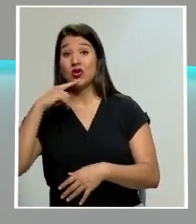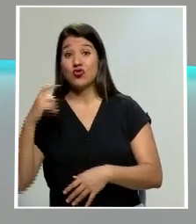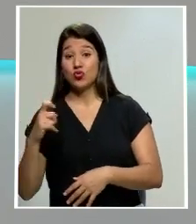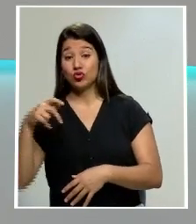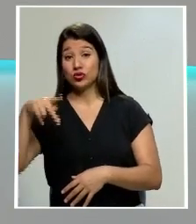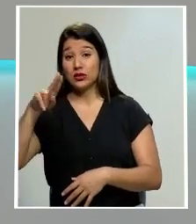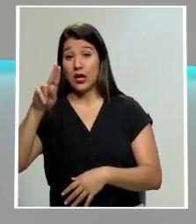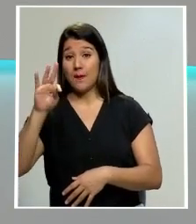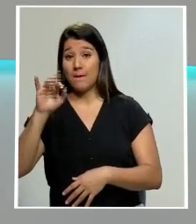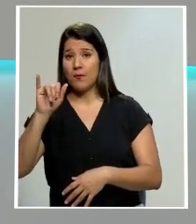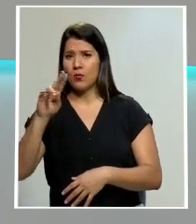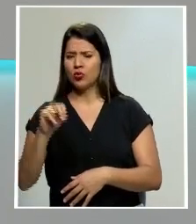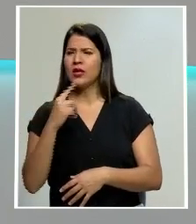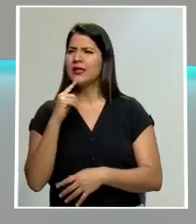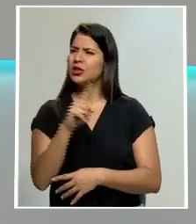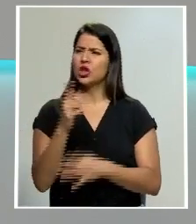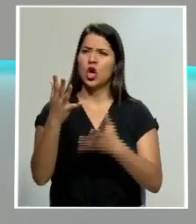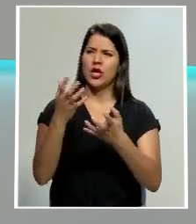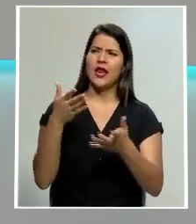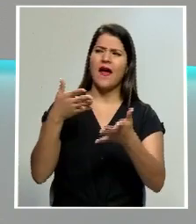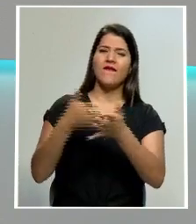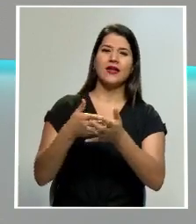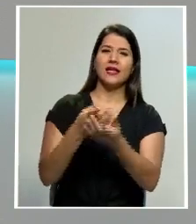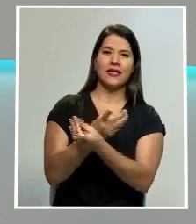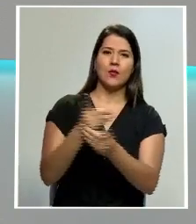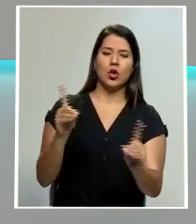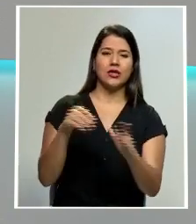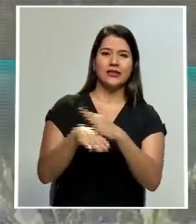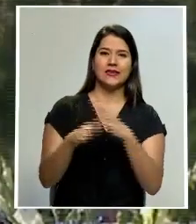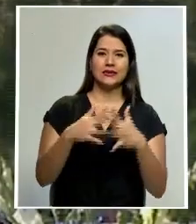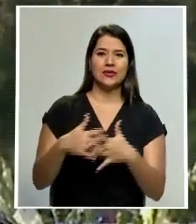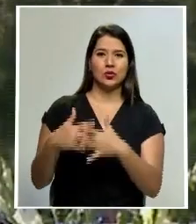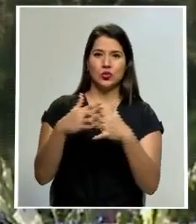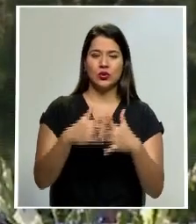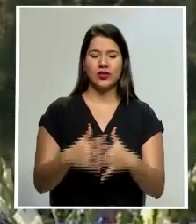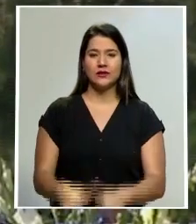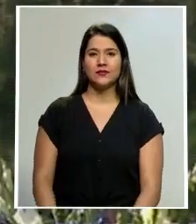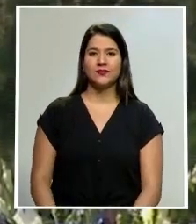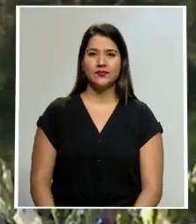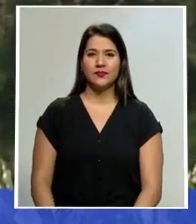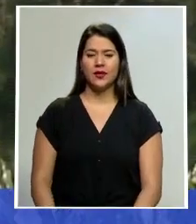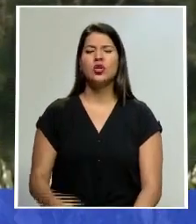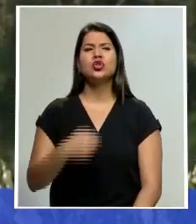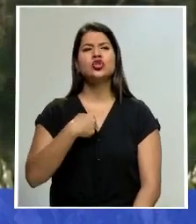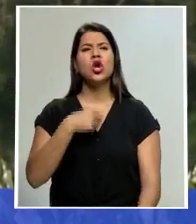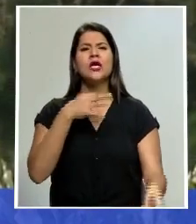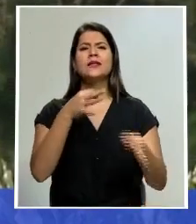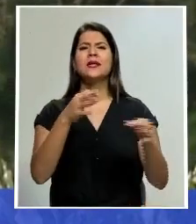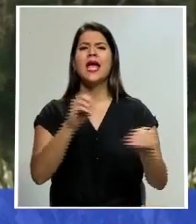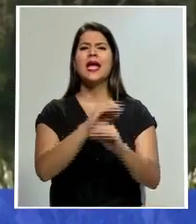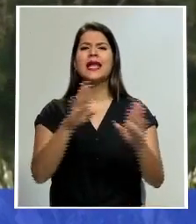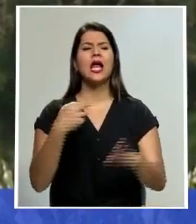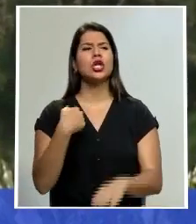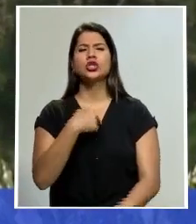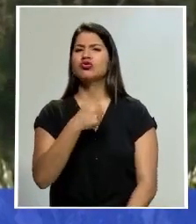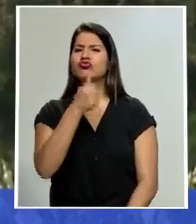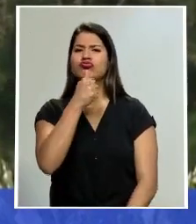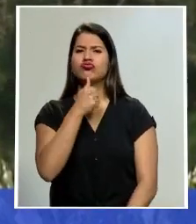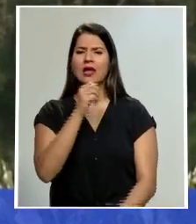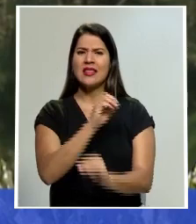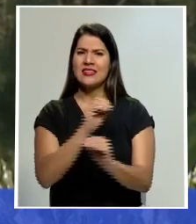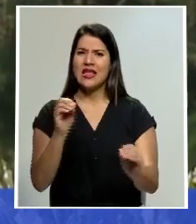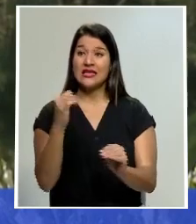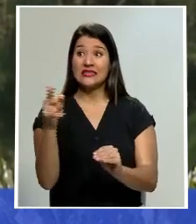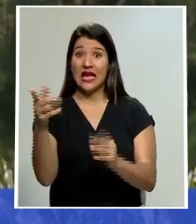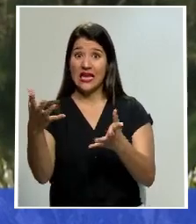intentos de violar la soberanía democrática estadounidense le dejé claro que no toleraremos intentos de violar